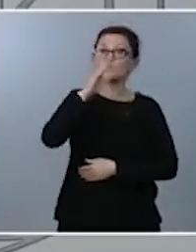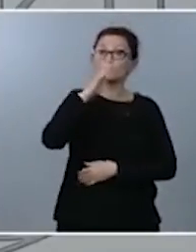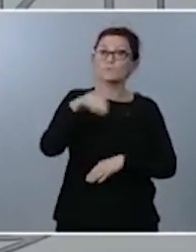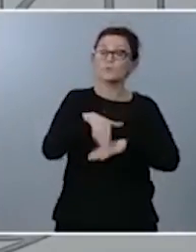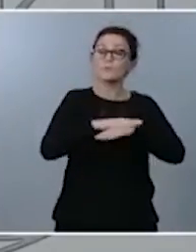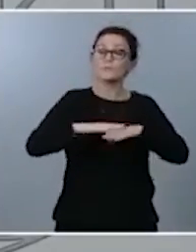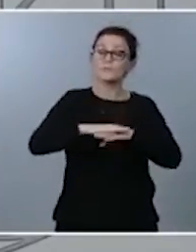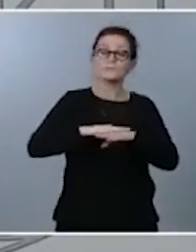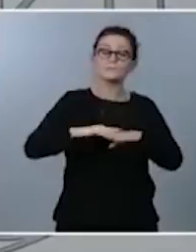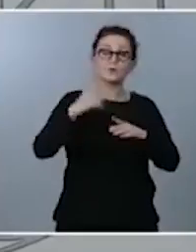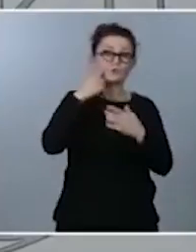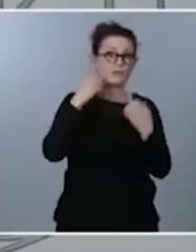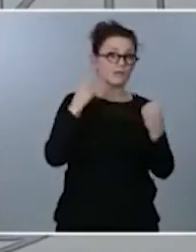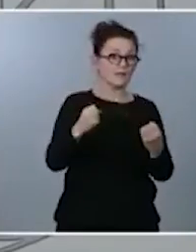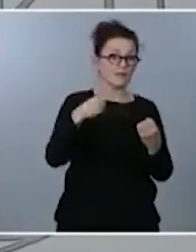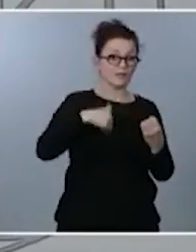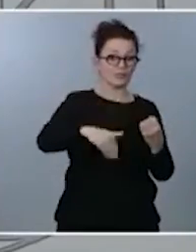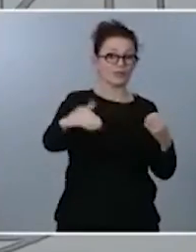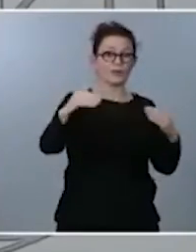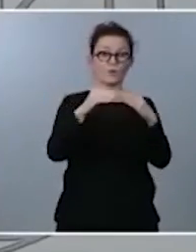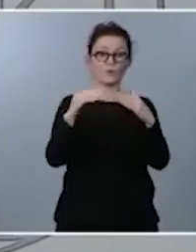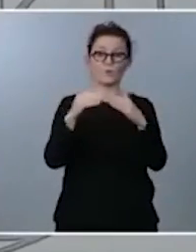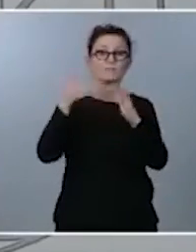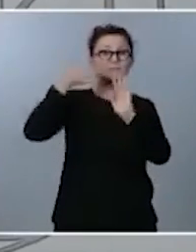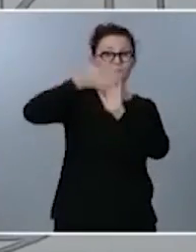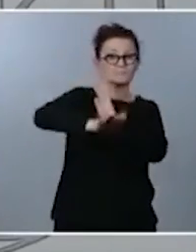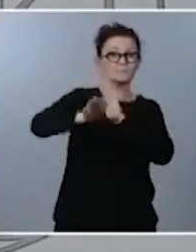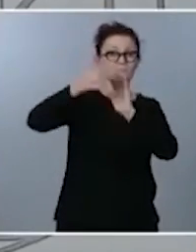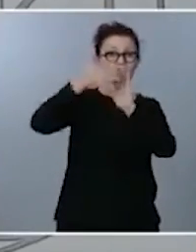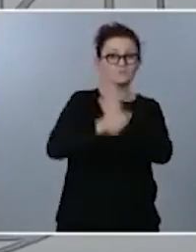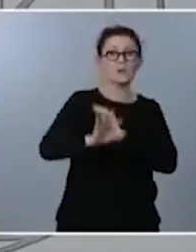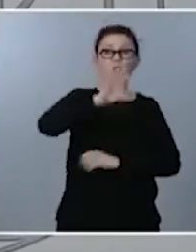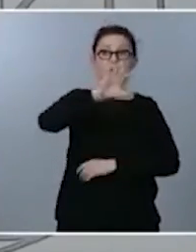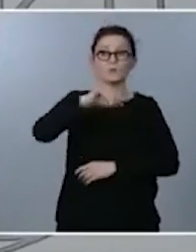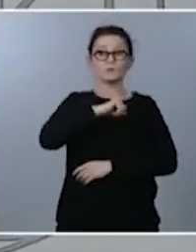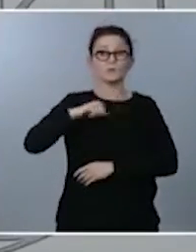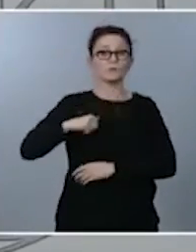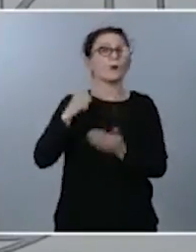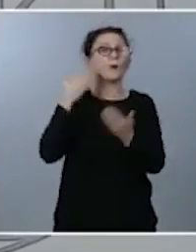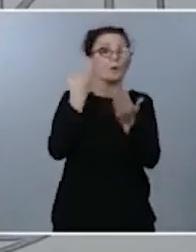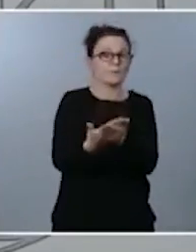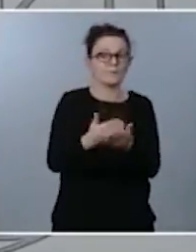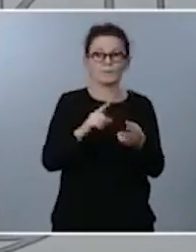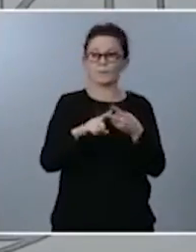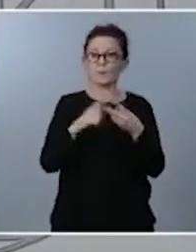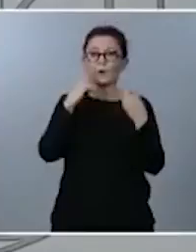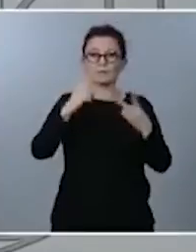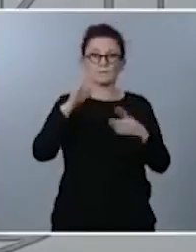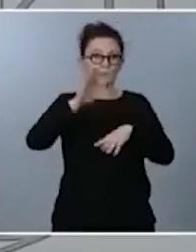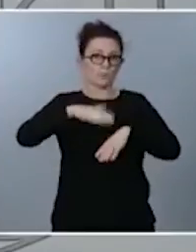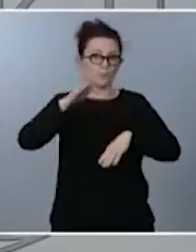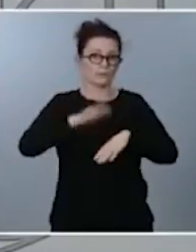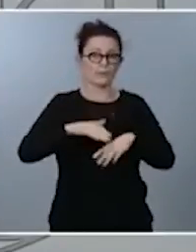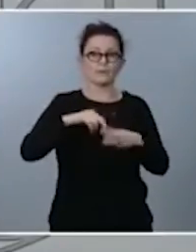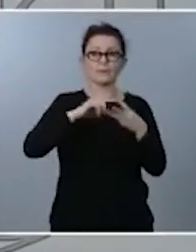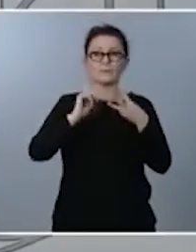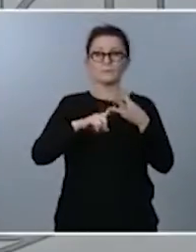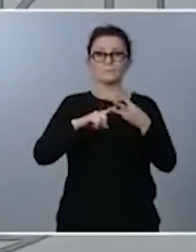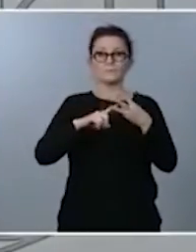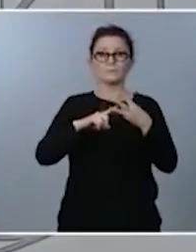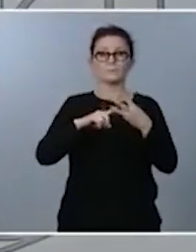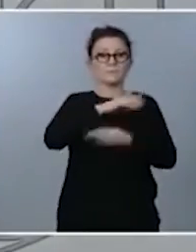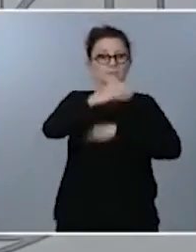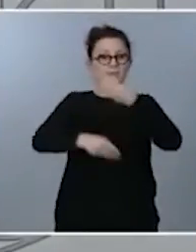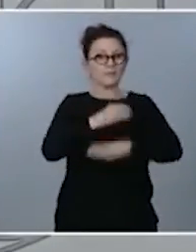explicar el jueves porque los presidentes de comunidades autónomas lo han pedido para que lo necesitan como y de qué manera se va a desarrollar pero